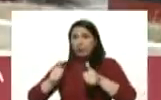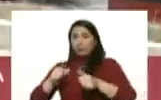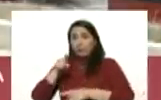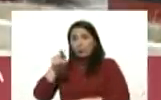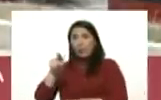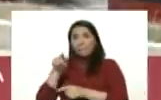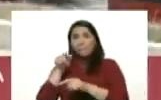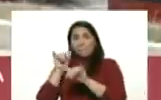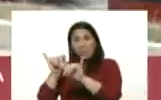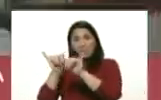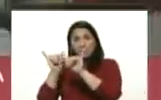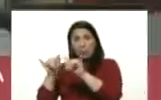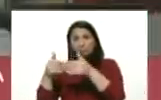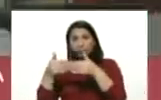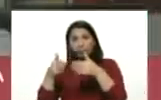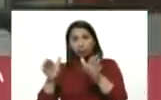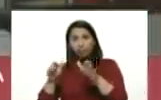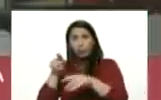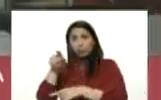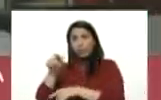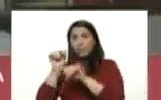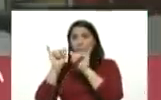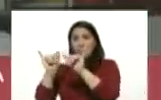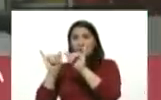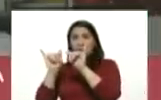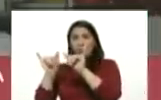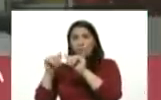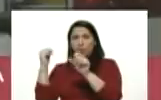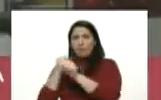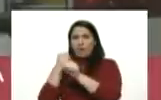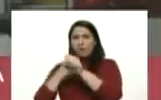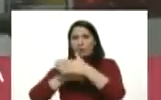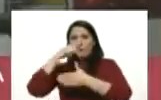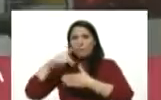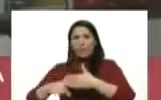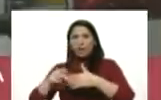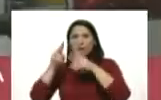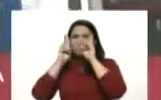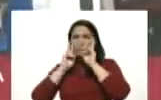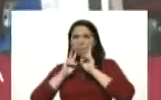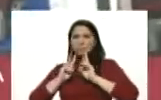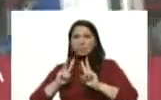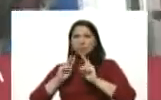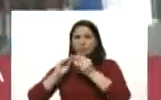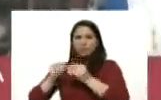inaugurada por usted están trabajando en planes de mantenimiento para recuperar